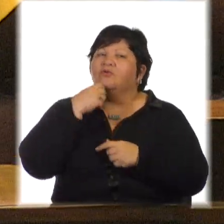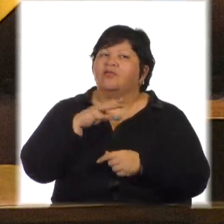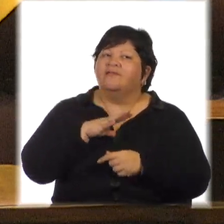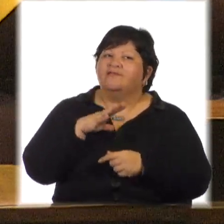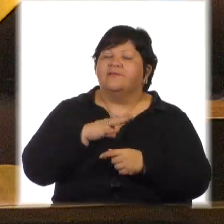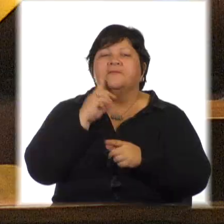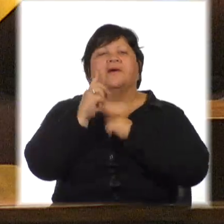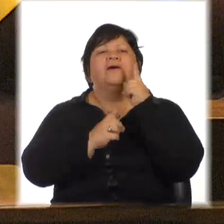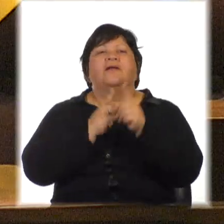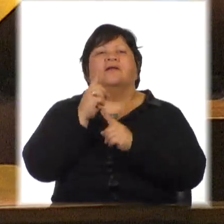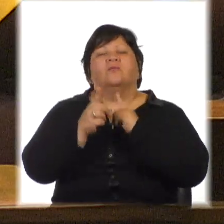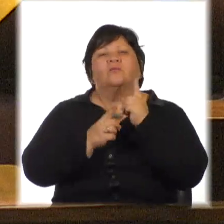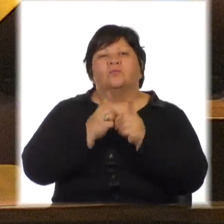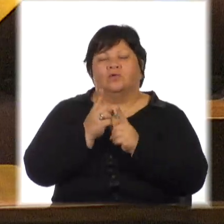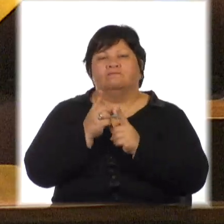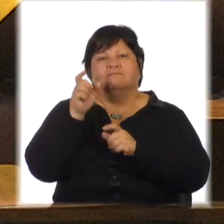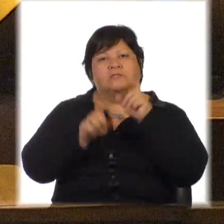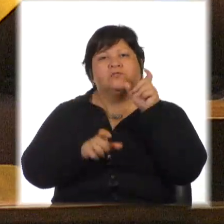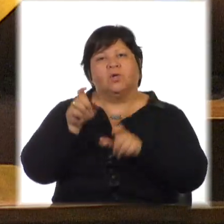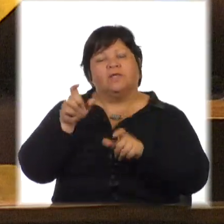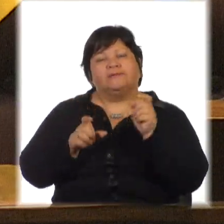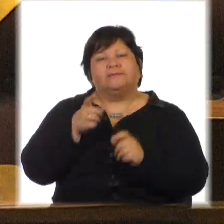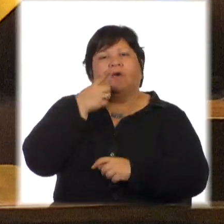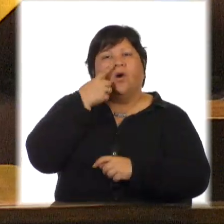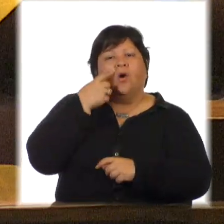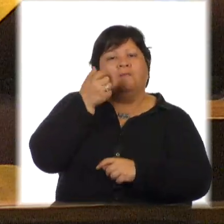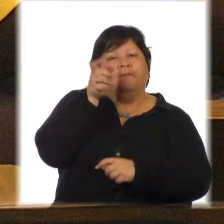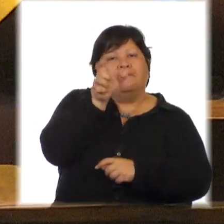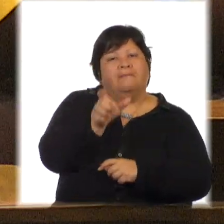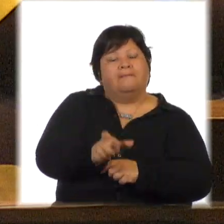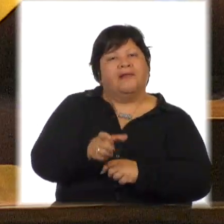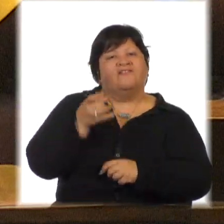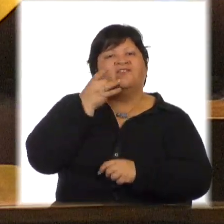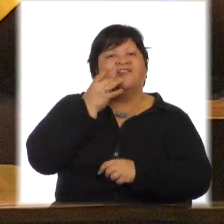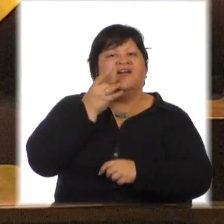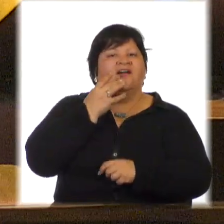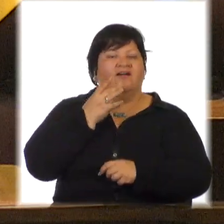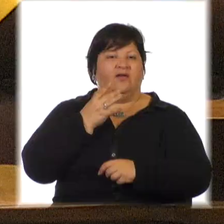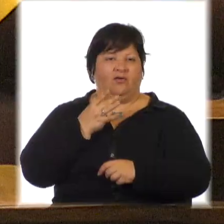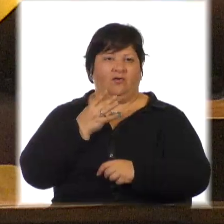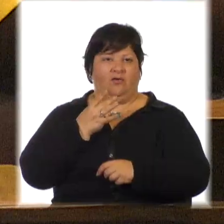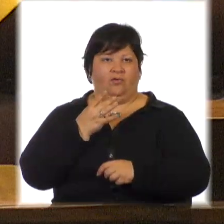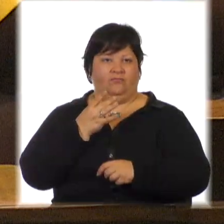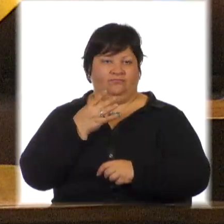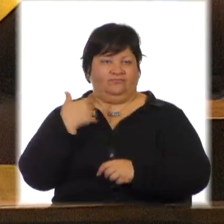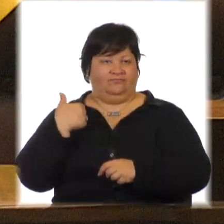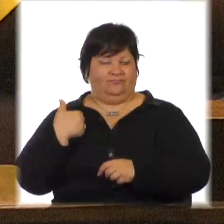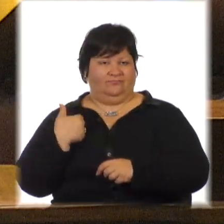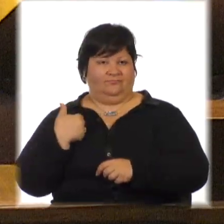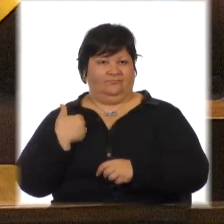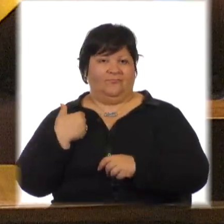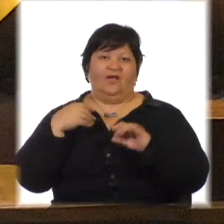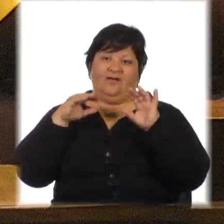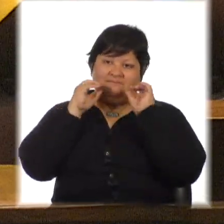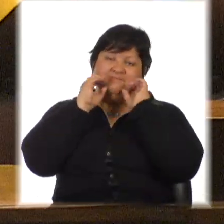algunos o para algunas, ser hombre, blanco, heterosexual y mejor, si es